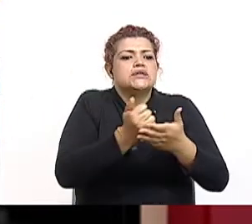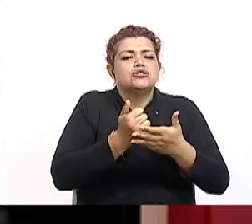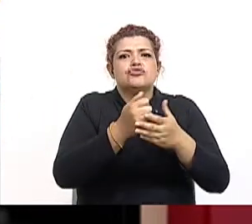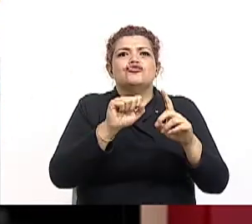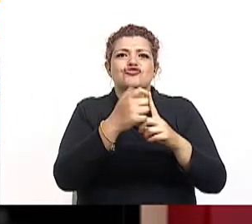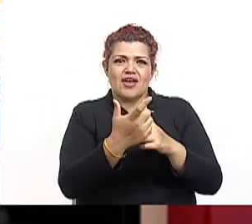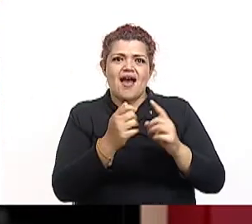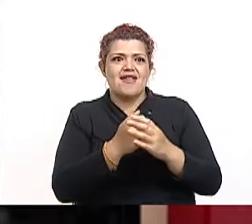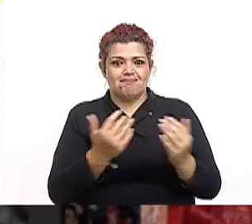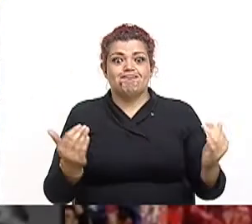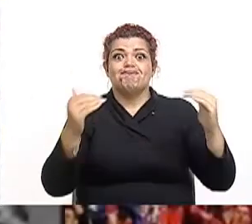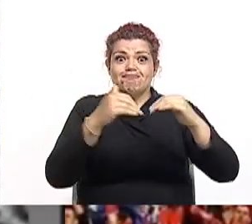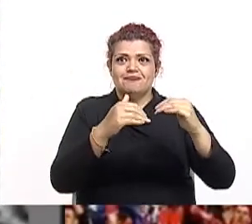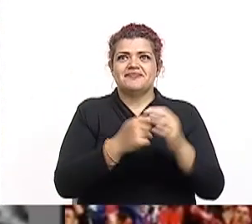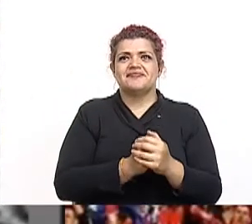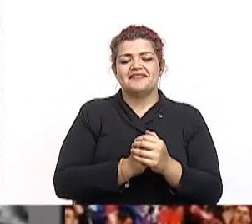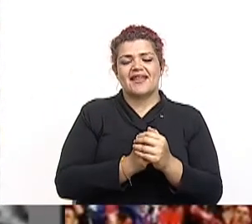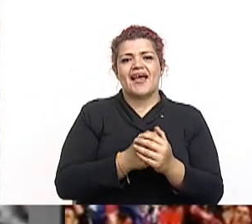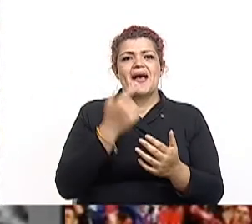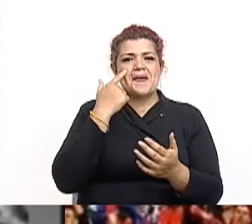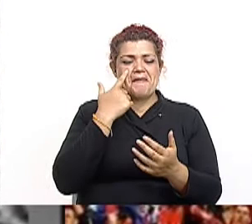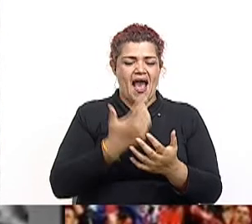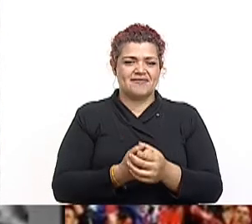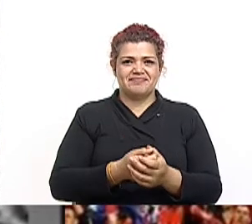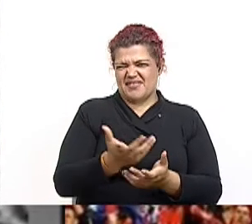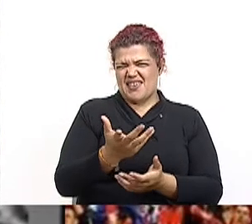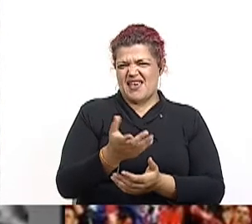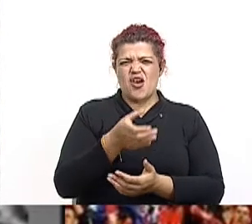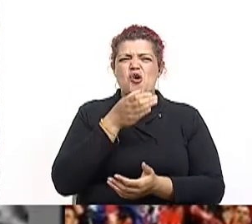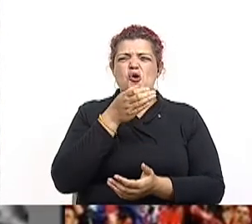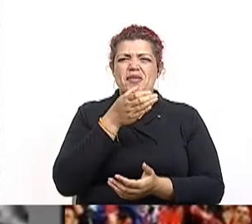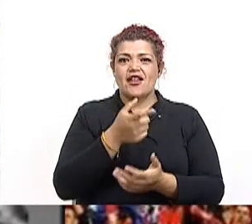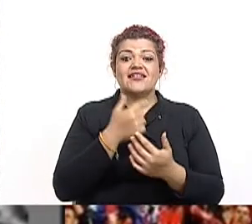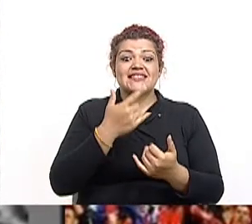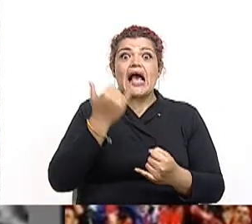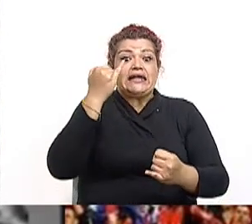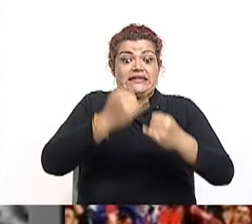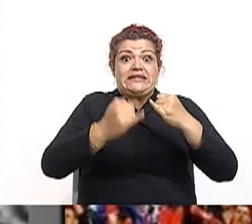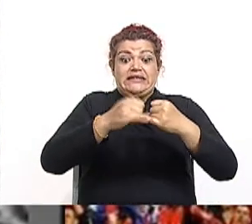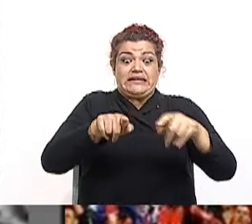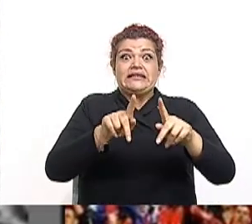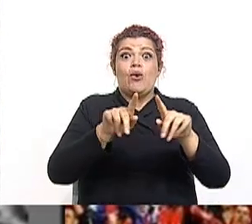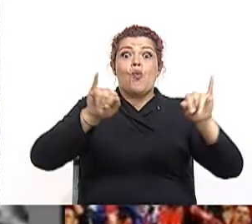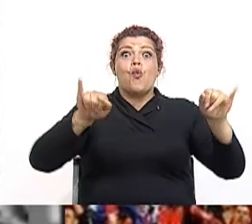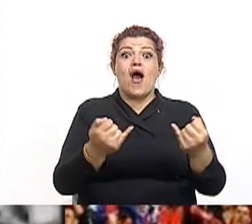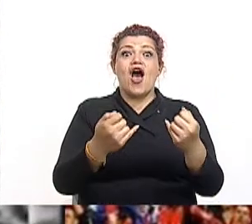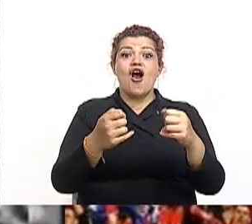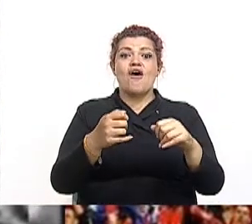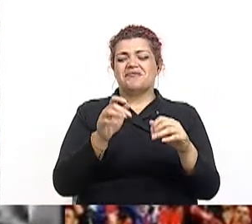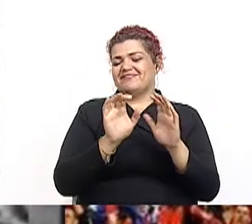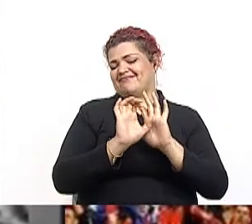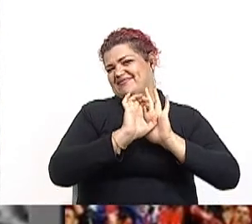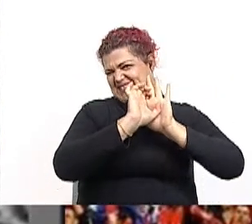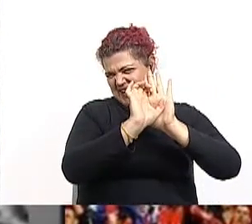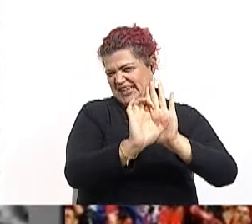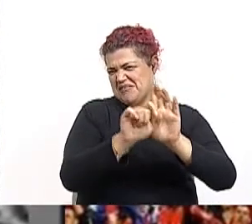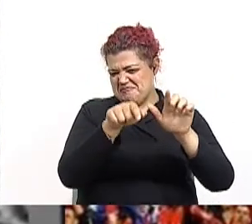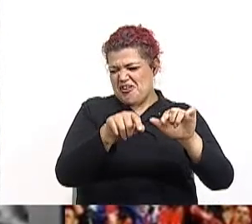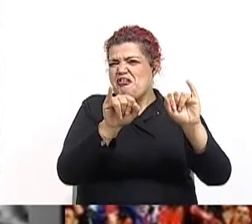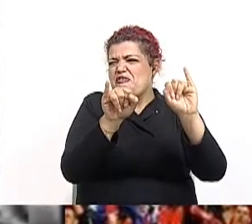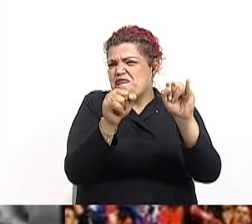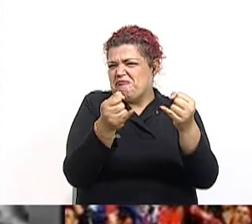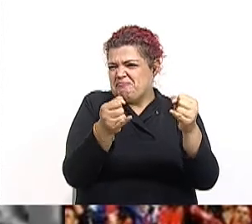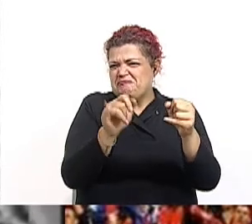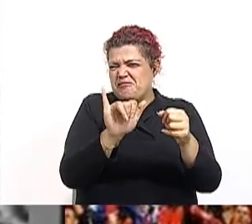agradecemos. Vamos a verlo. Así es, el ámbito central suena el silbato y terminó, terminó, terminó, se acabó el juego. El clásico histórico entre el equipo liberal y el cuadro